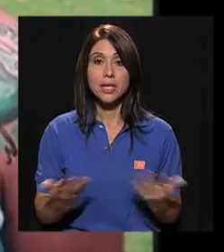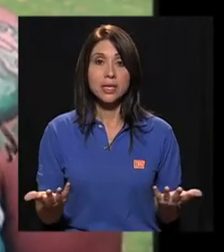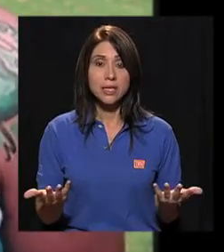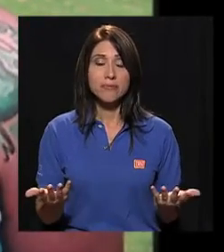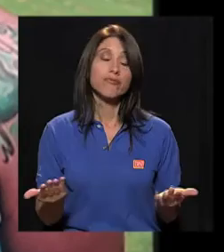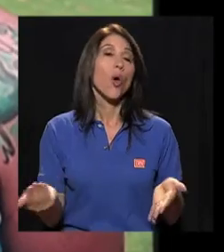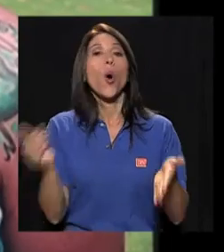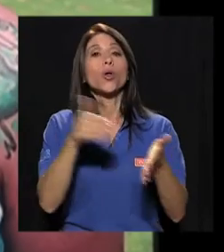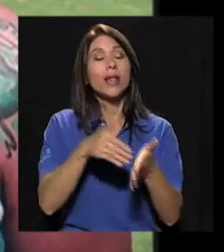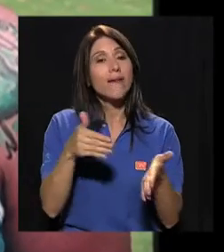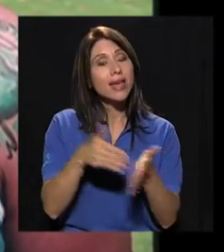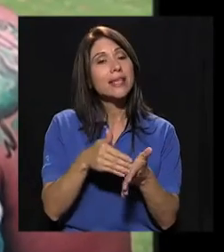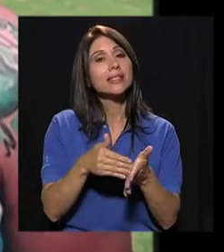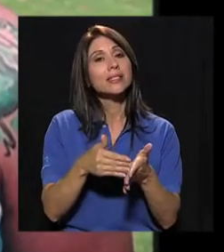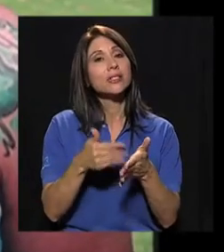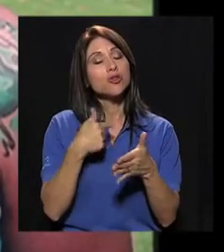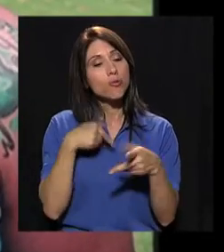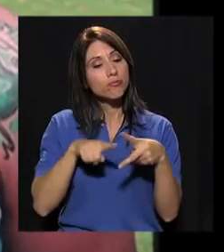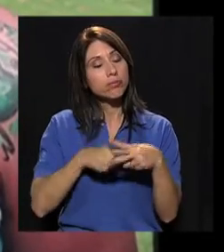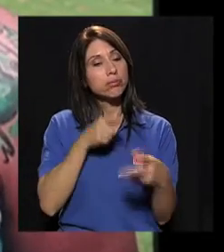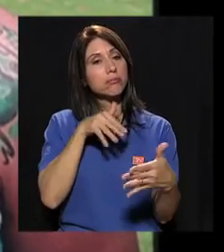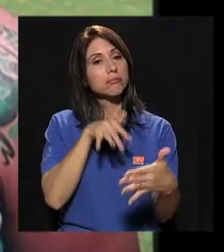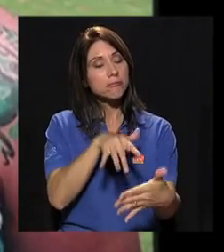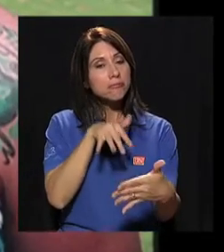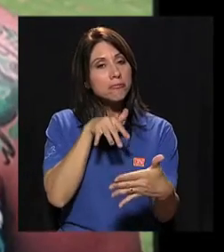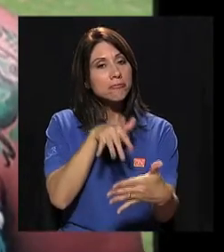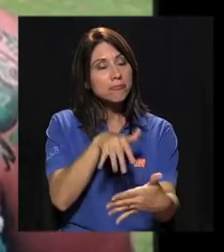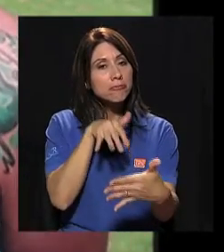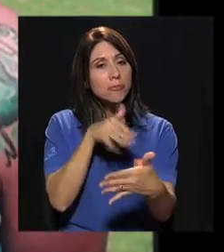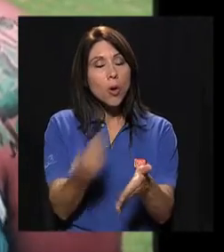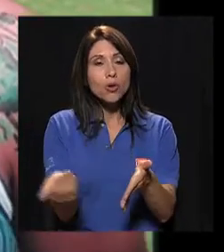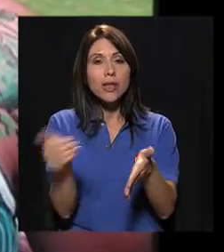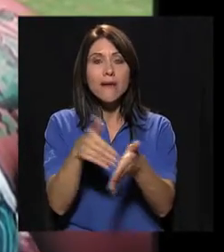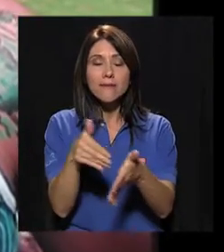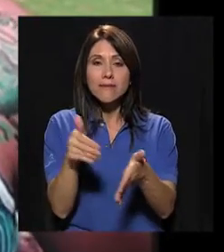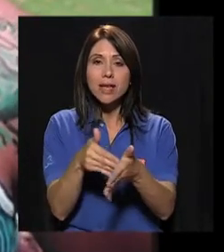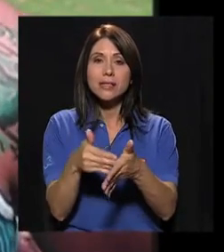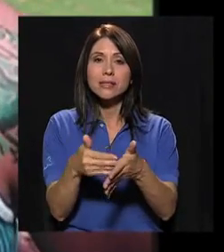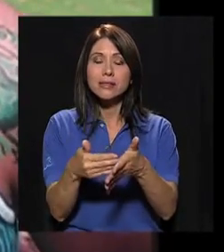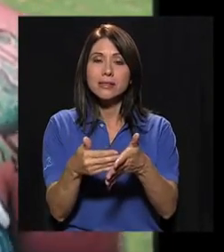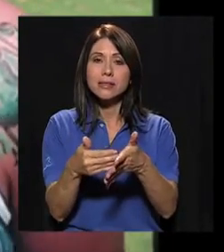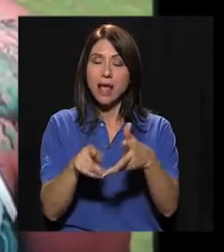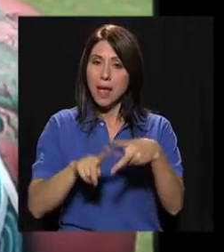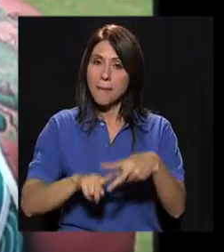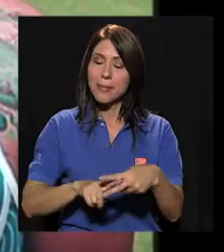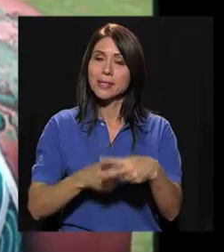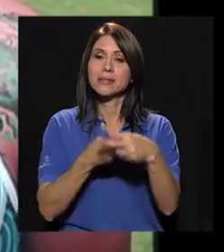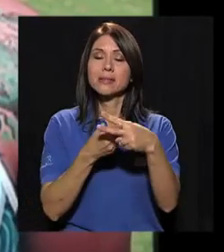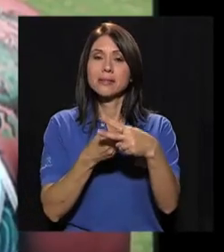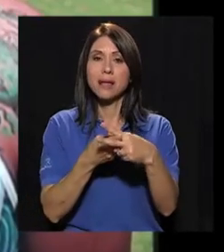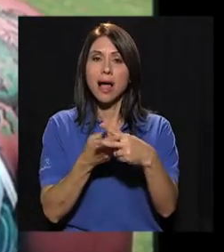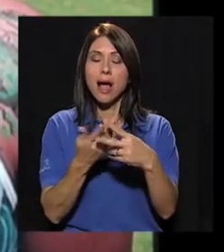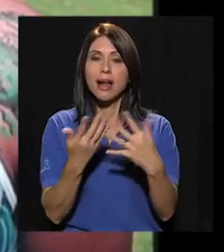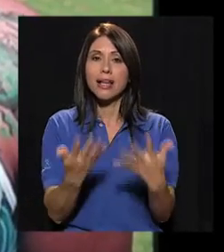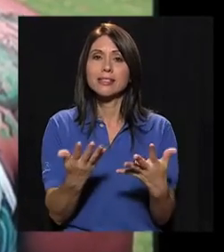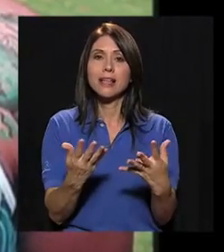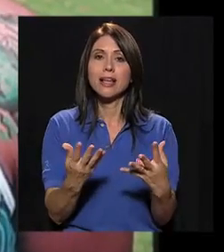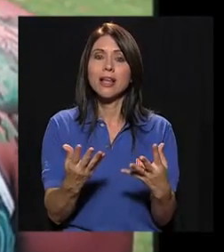mi vida. Y otra vez meterme a lo que es estudio. Y otra vez empezar a